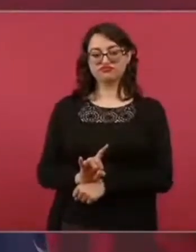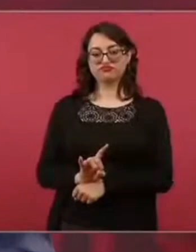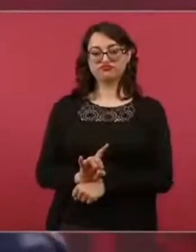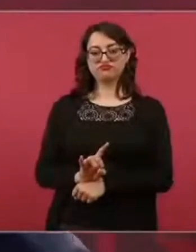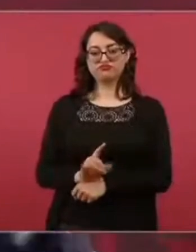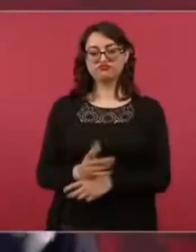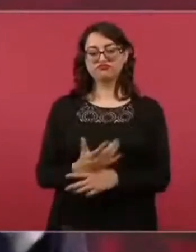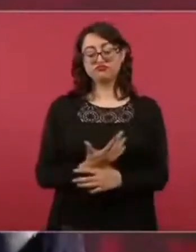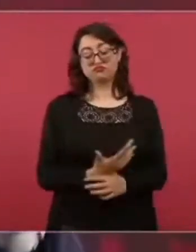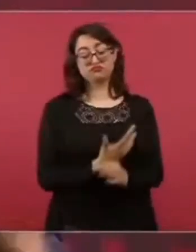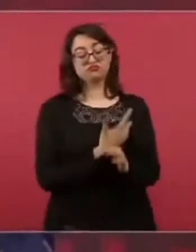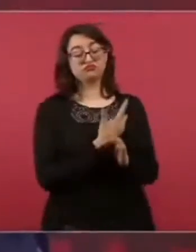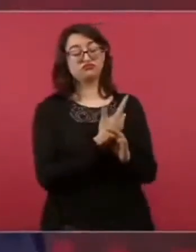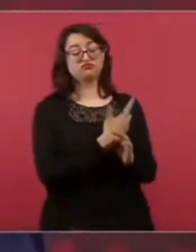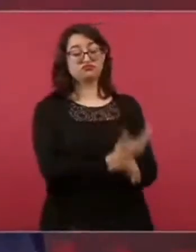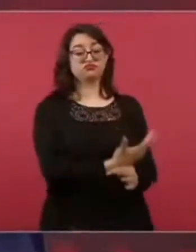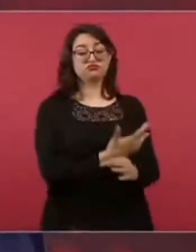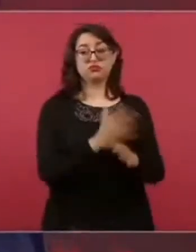tolerantes